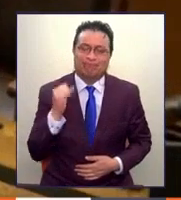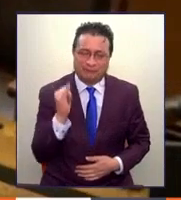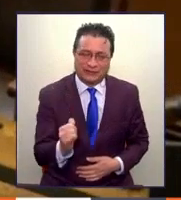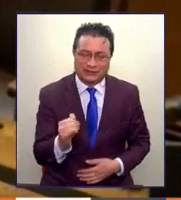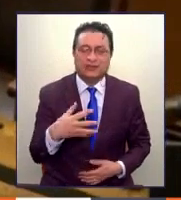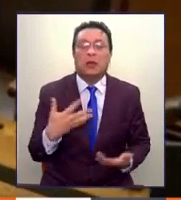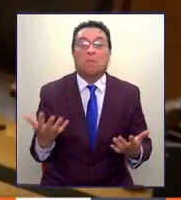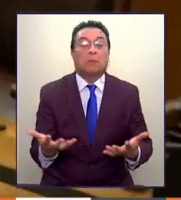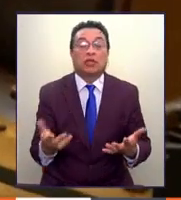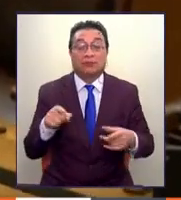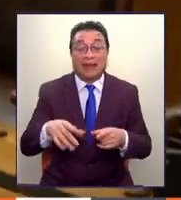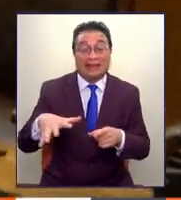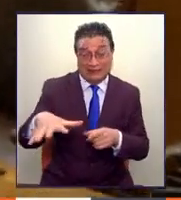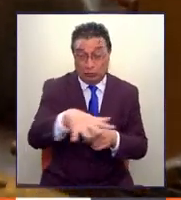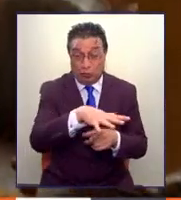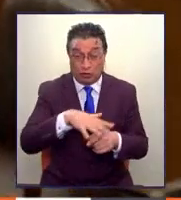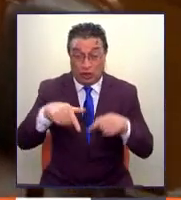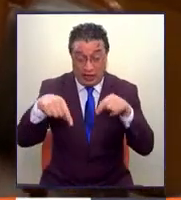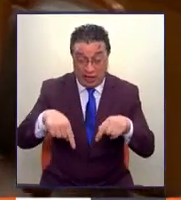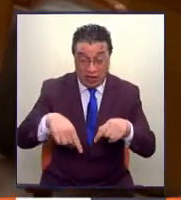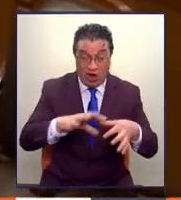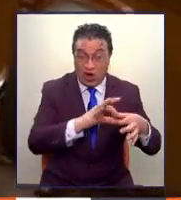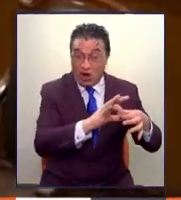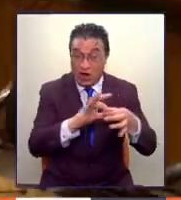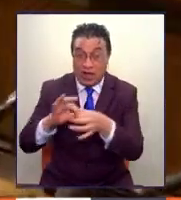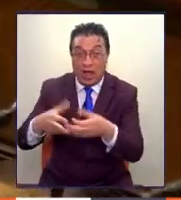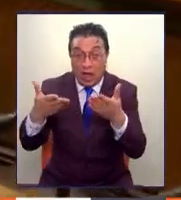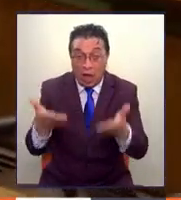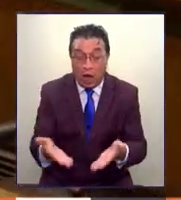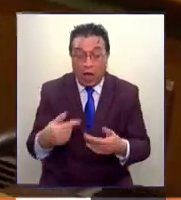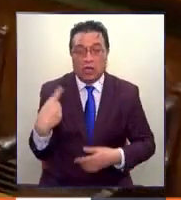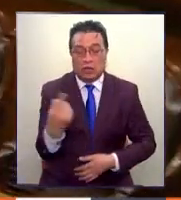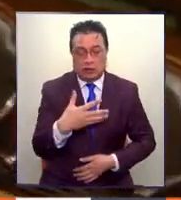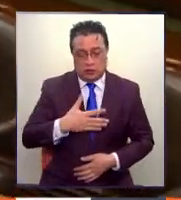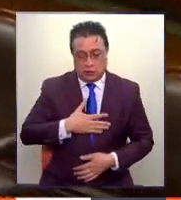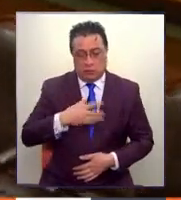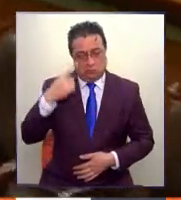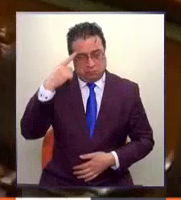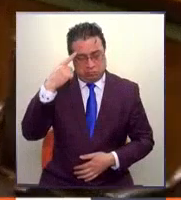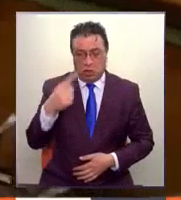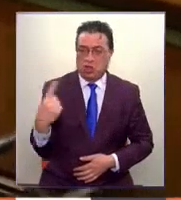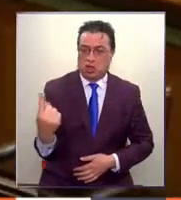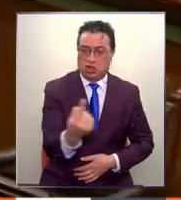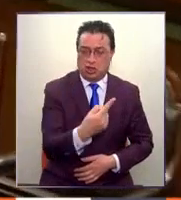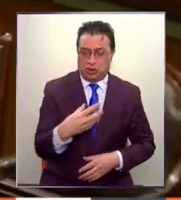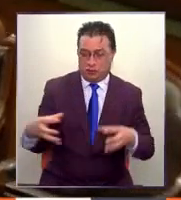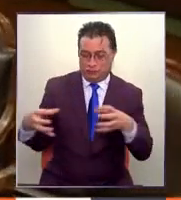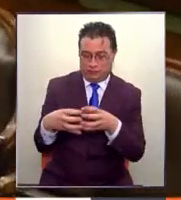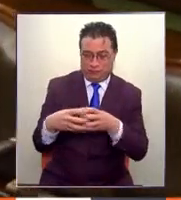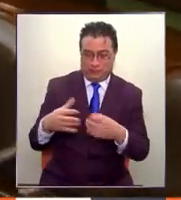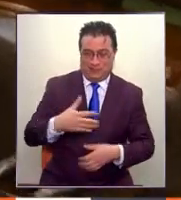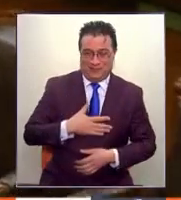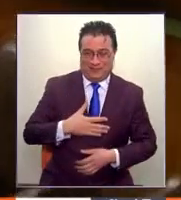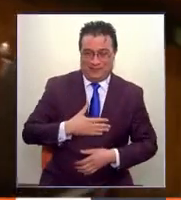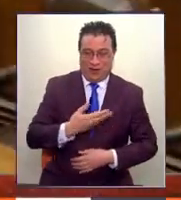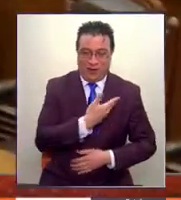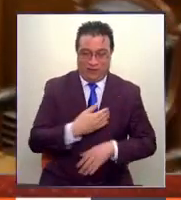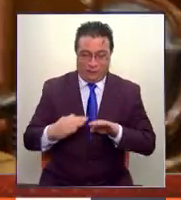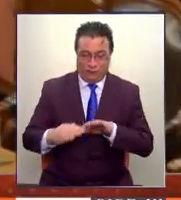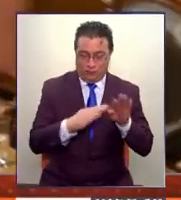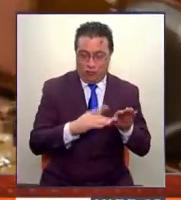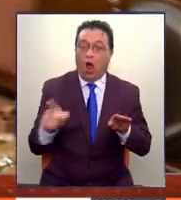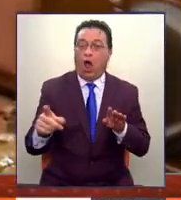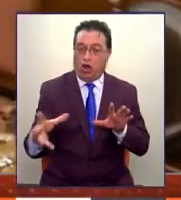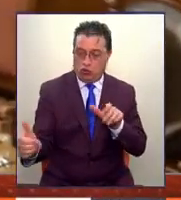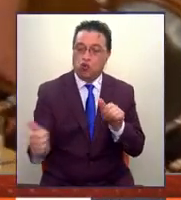circunstancias como esta uno espera que los parlamentarios de la coalición se cuadren detrás de